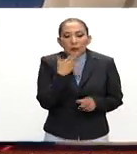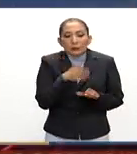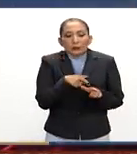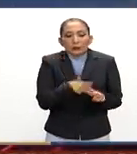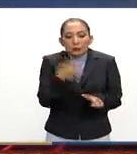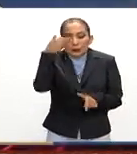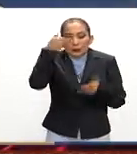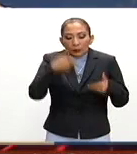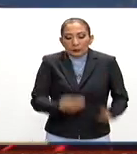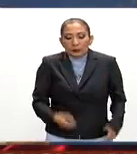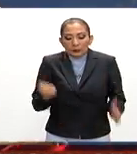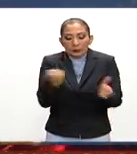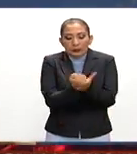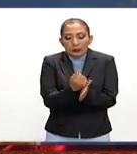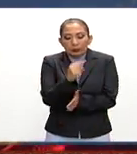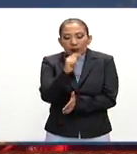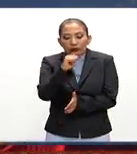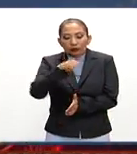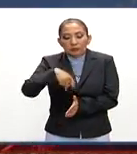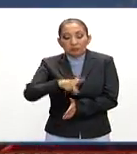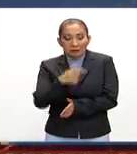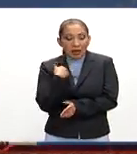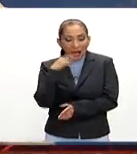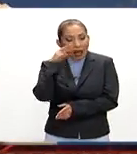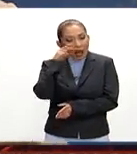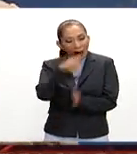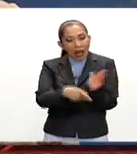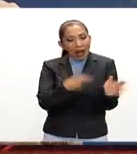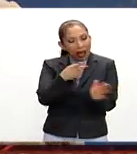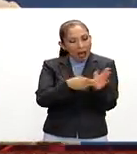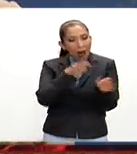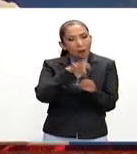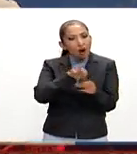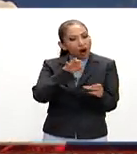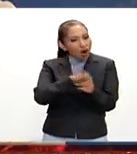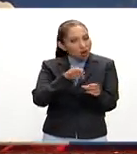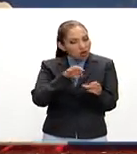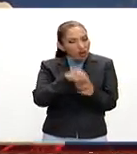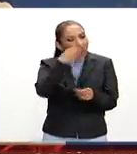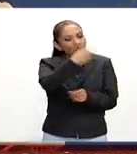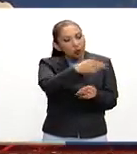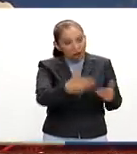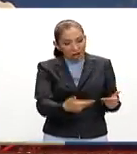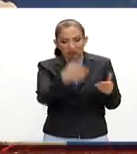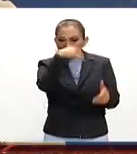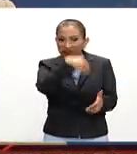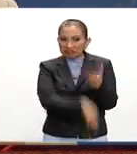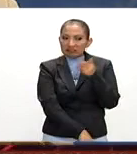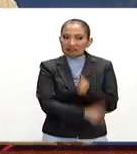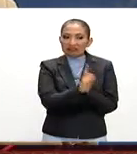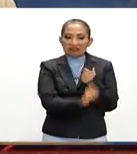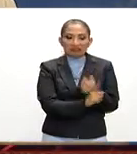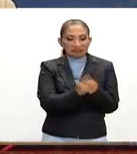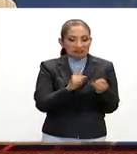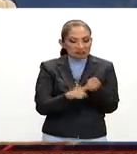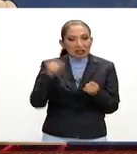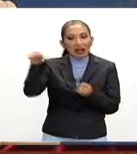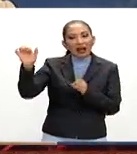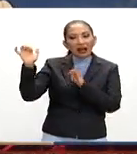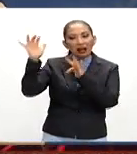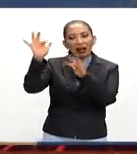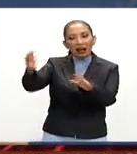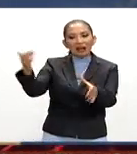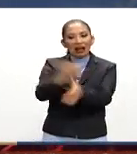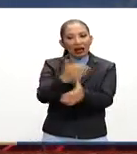imagen, la marca Trump, porque ya estamos viendo que esta elección está teniendo un efecto en sus negocios, está teniendo un efecto en la asistencia a sus